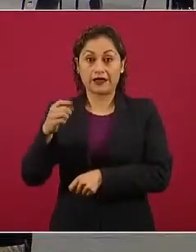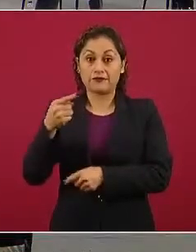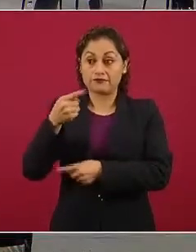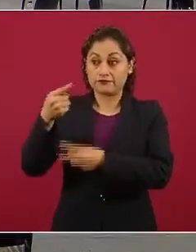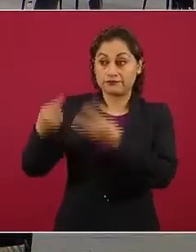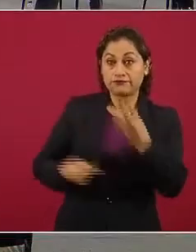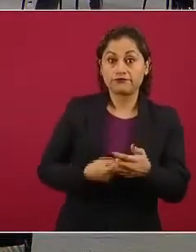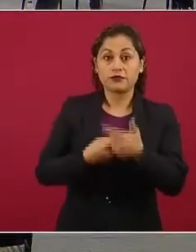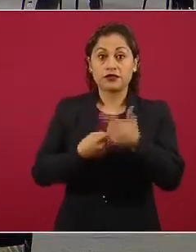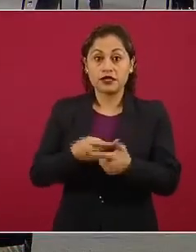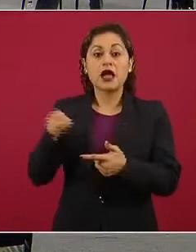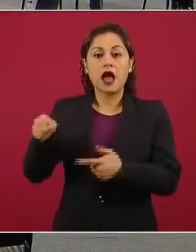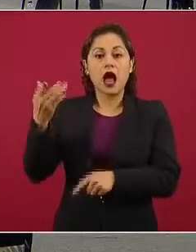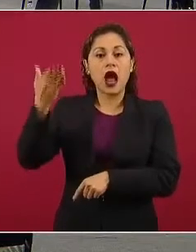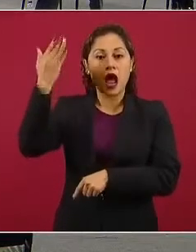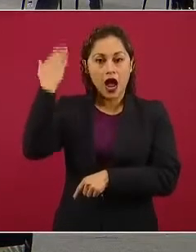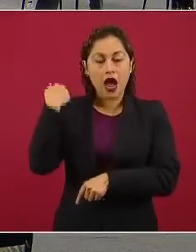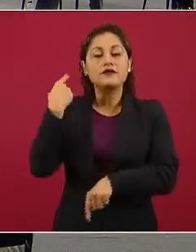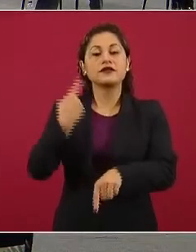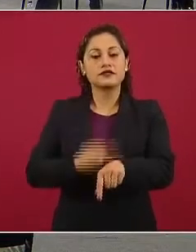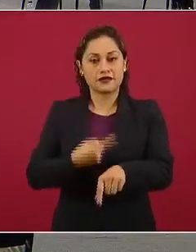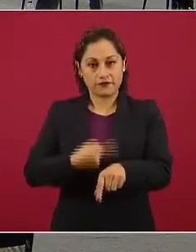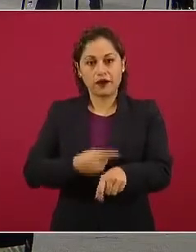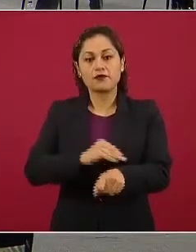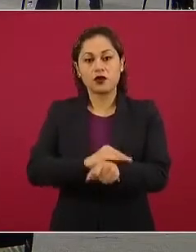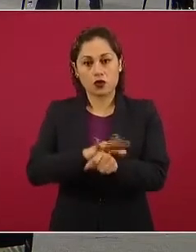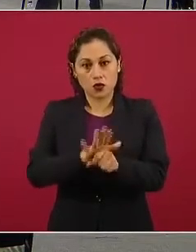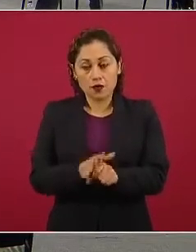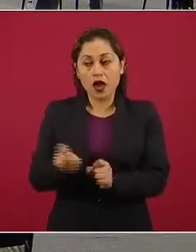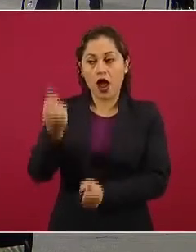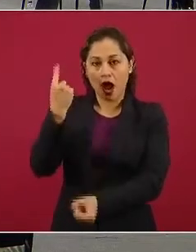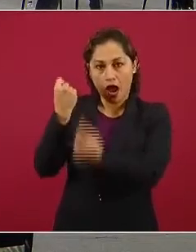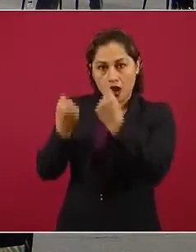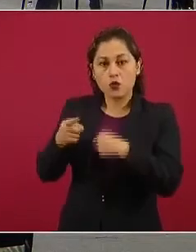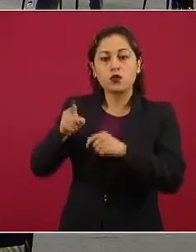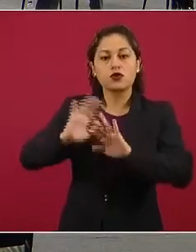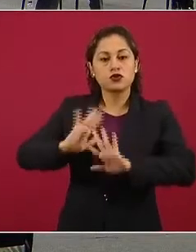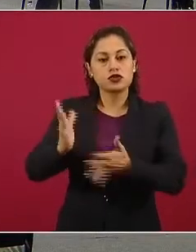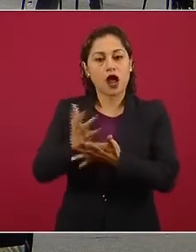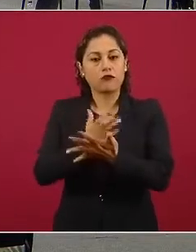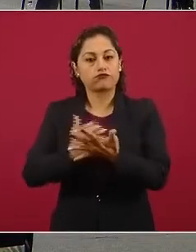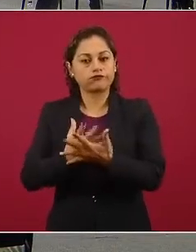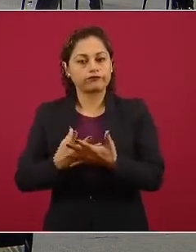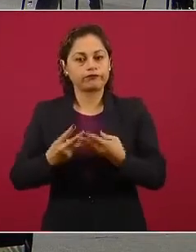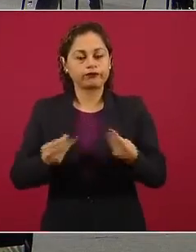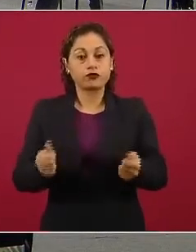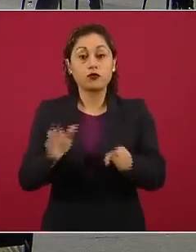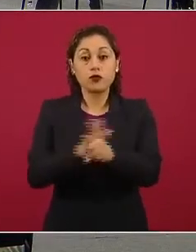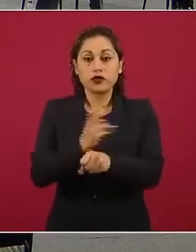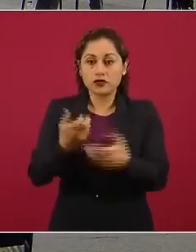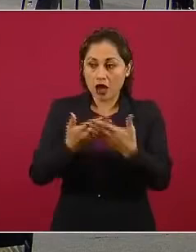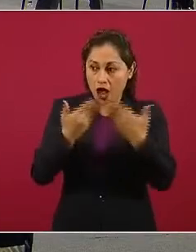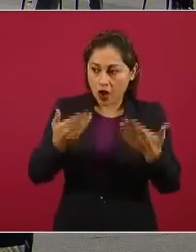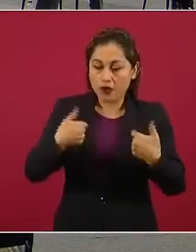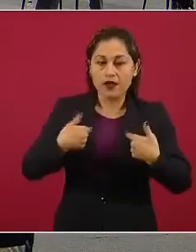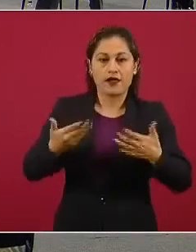también se han contagiado de COVID, ya están recuperados y bueno, eso también nos da confianza, tienen